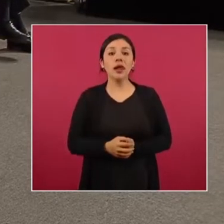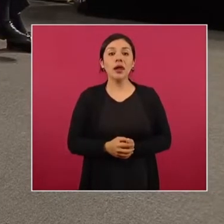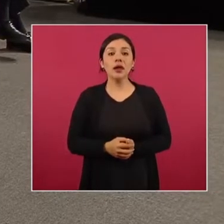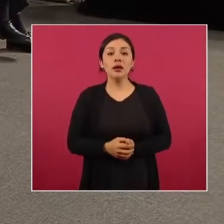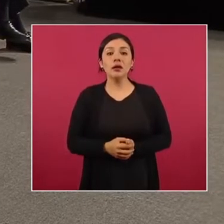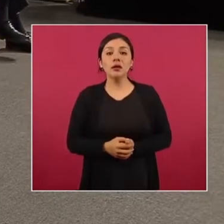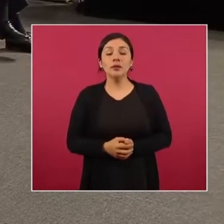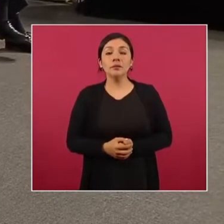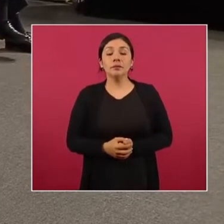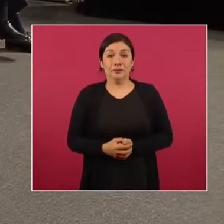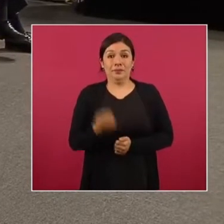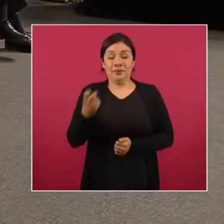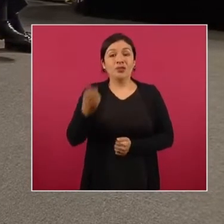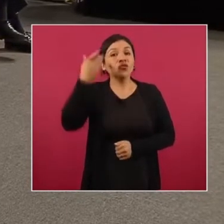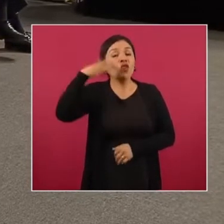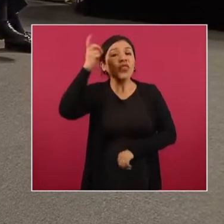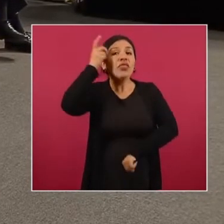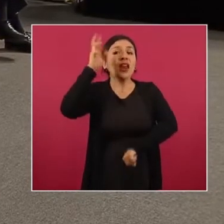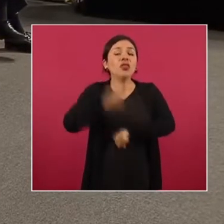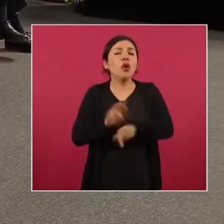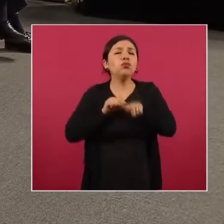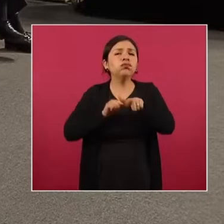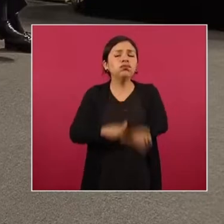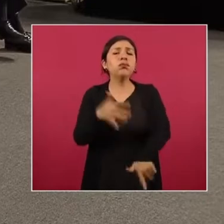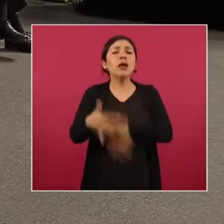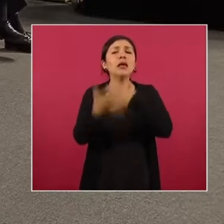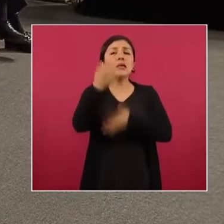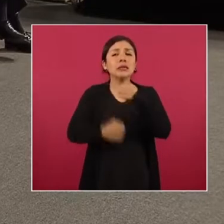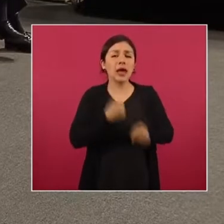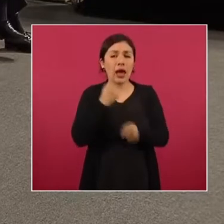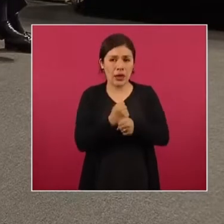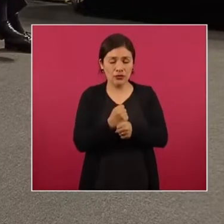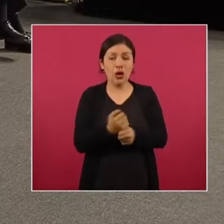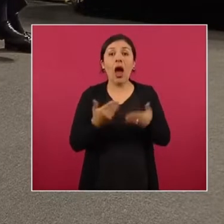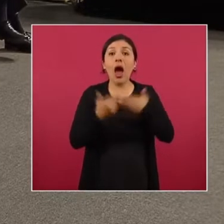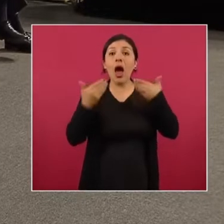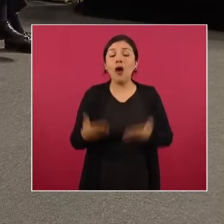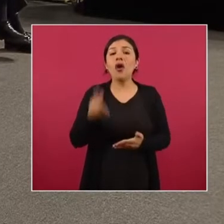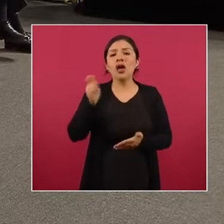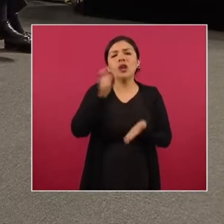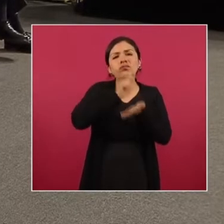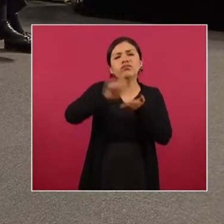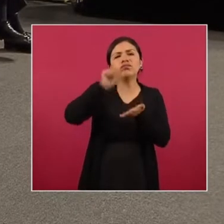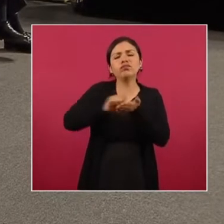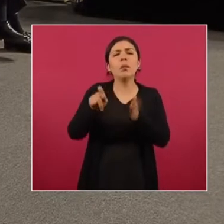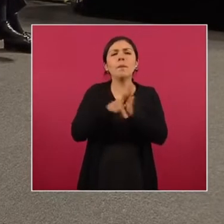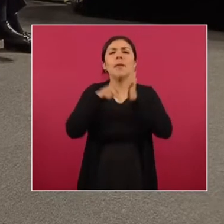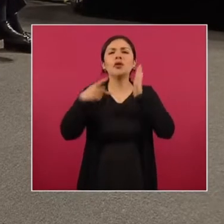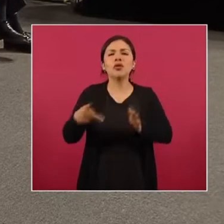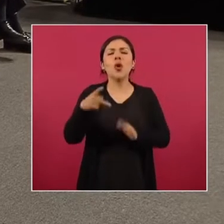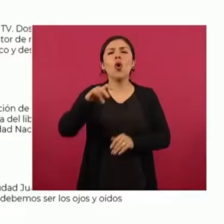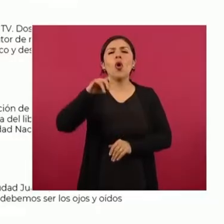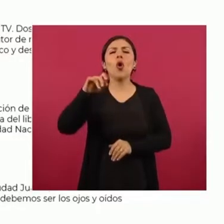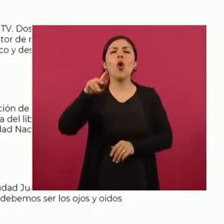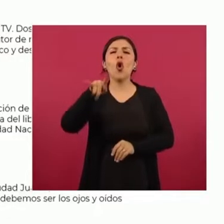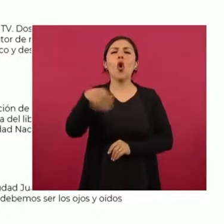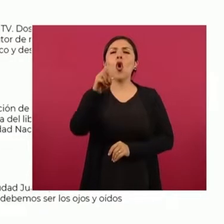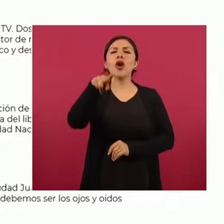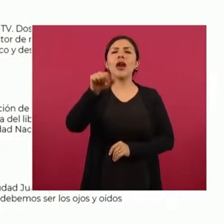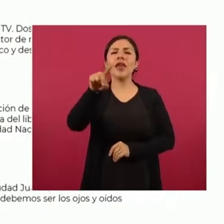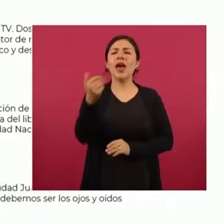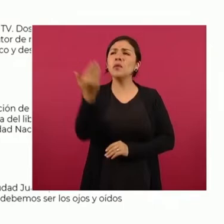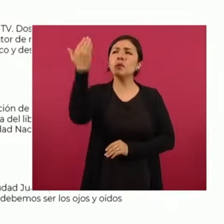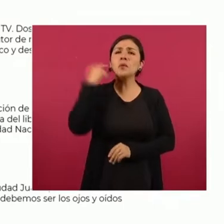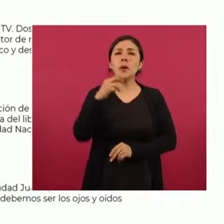de este último fue director general durante 15 años. Actualmente escribe una columna de dinero en la jornada desde hace